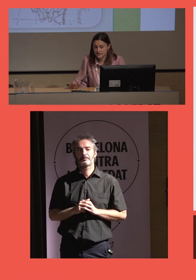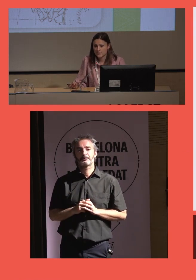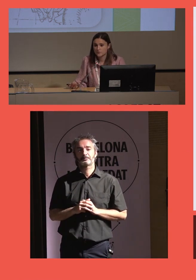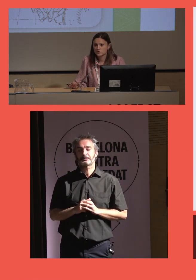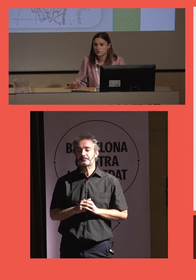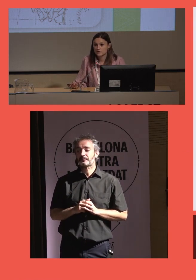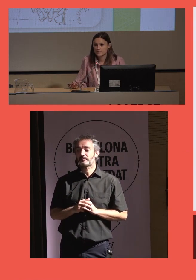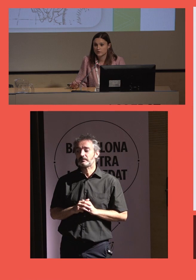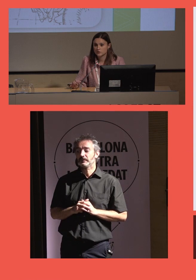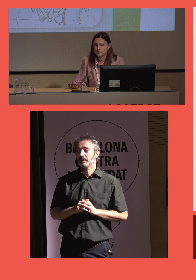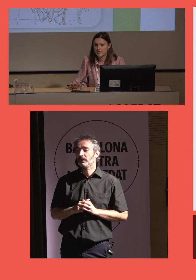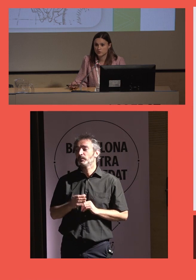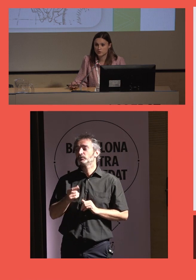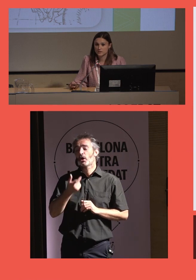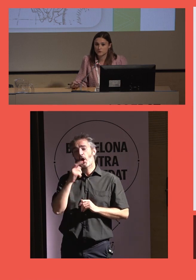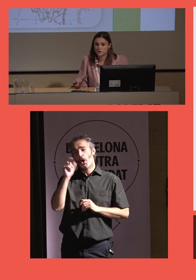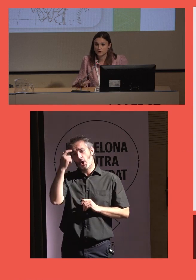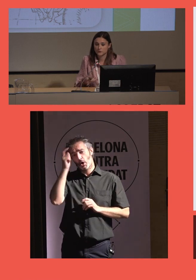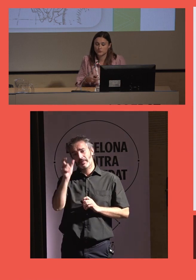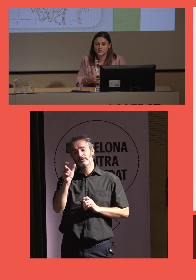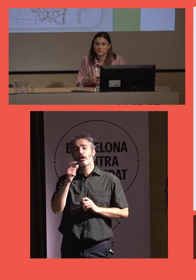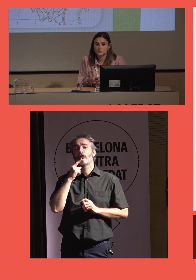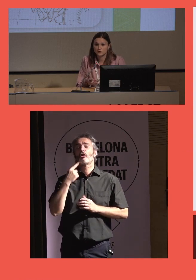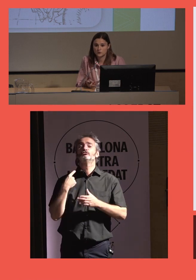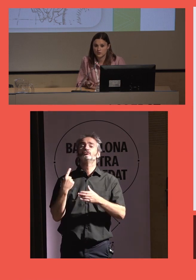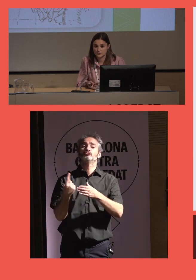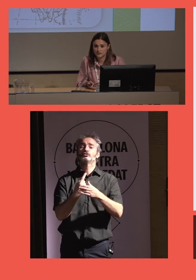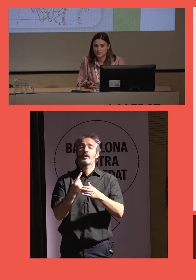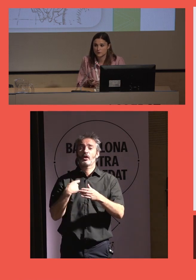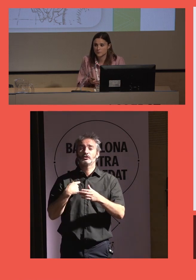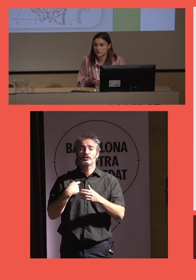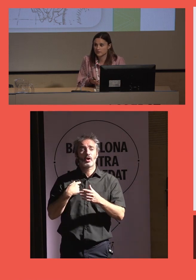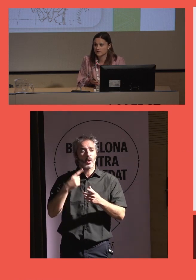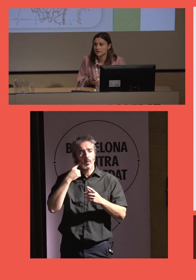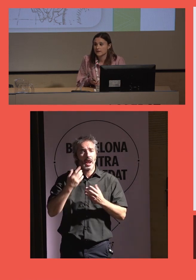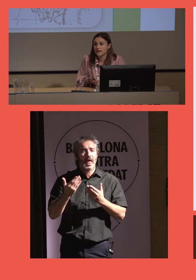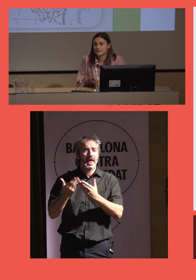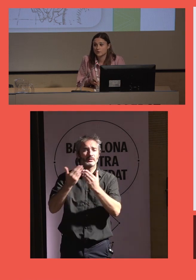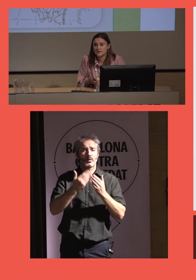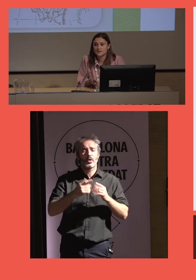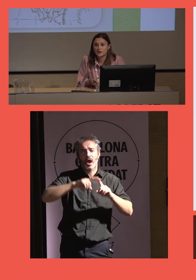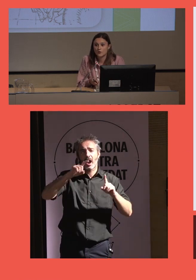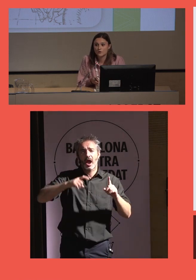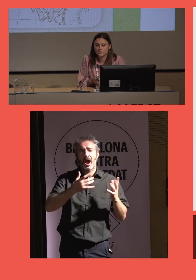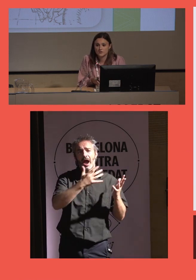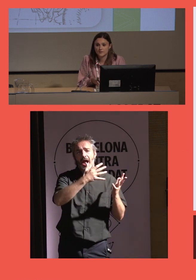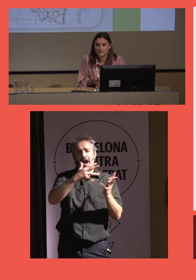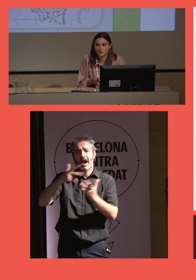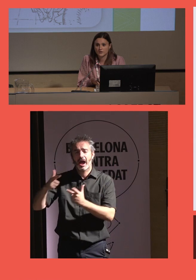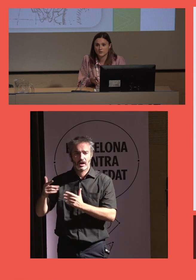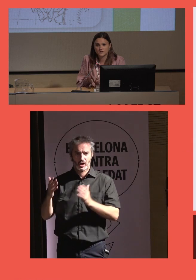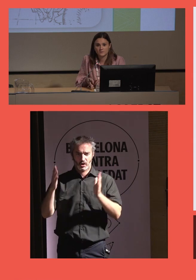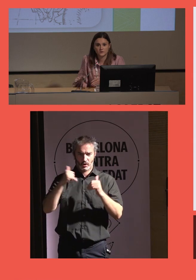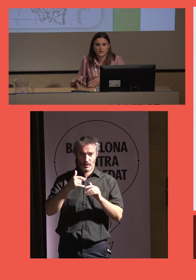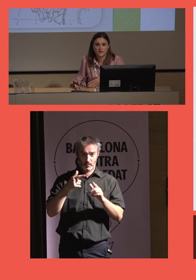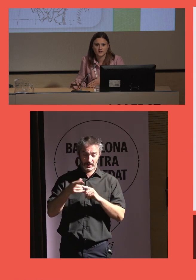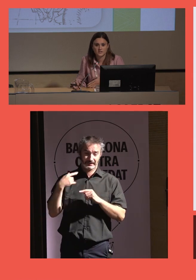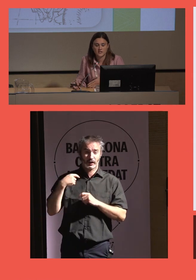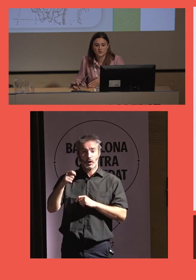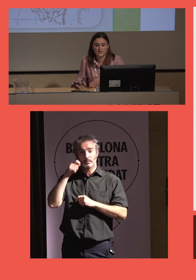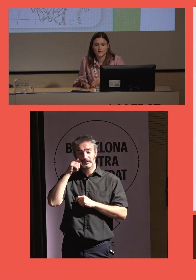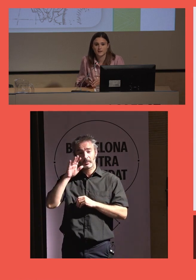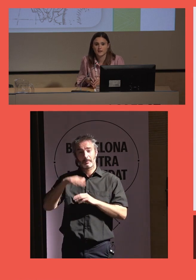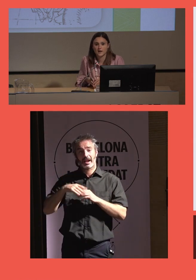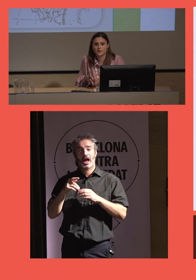Se ha dado mucho el concepto de soledad. Nosotros no tenemos estudios cuantitativos porque en Teruel y en Aragón, cuando se planteó en el Observatorio